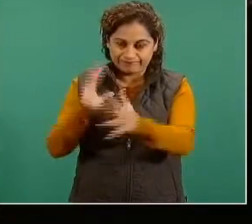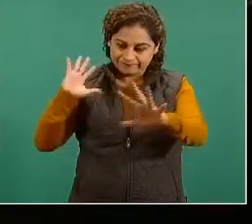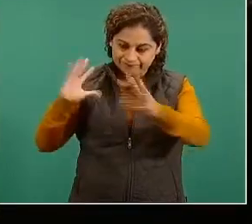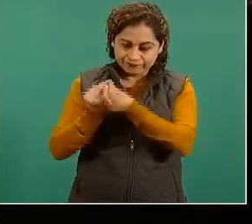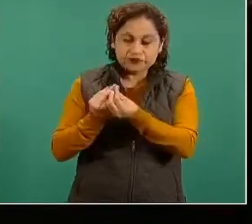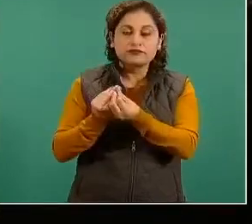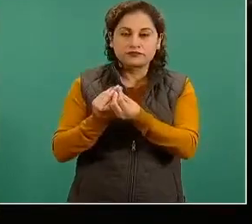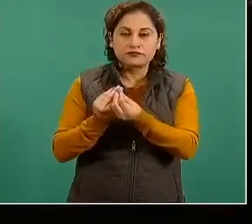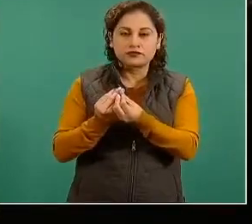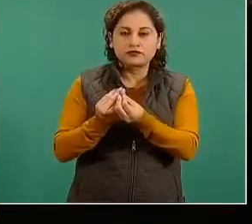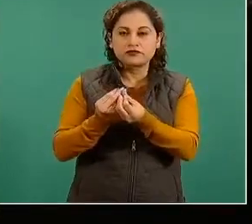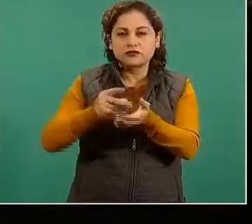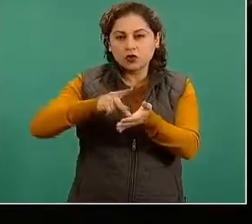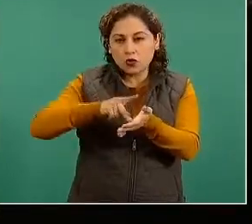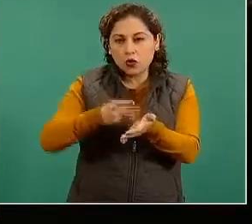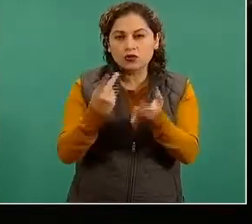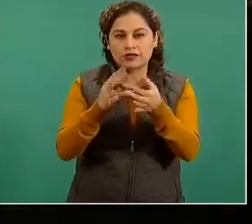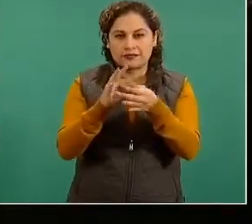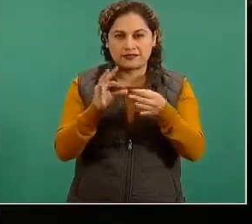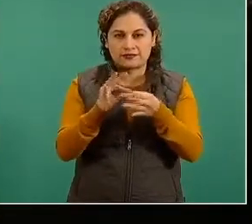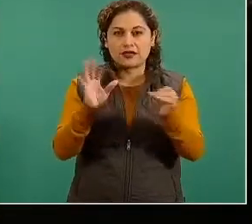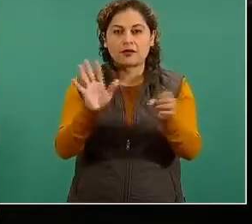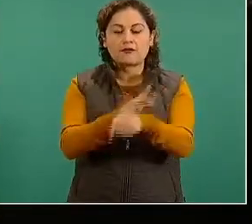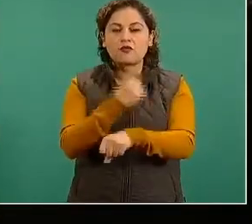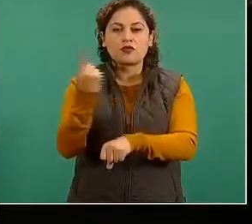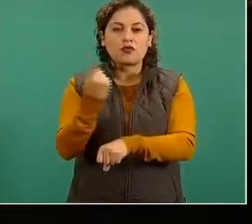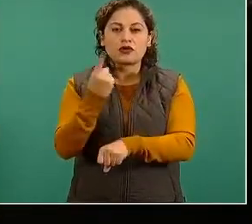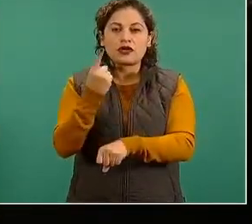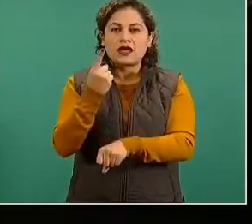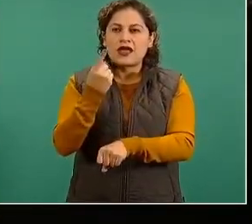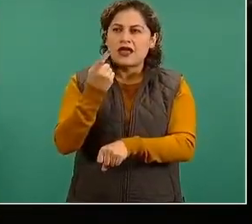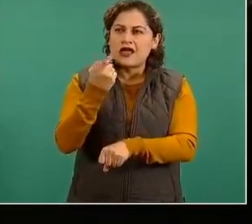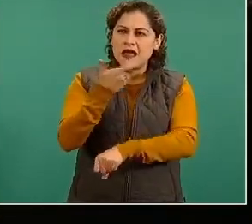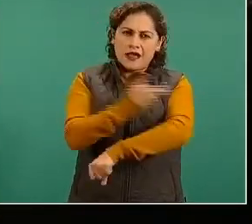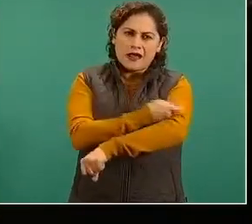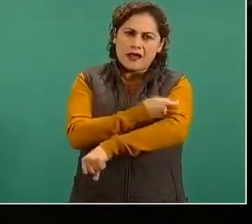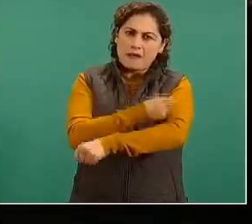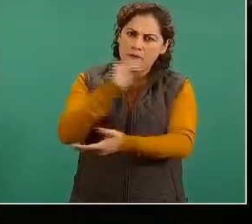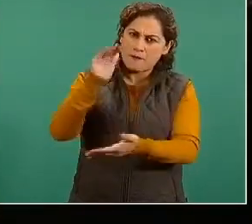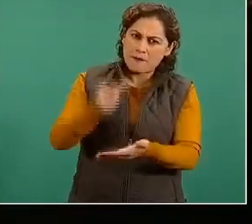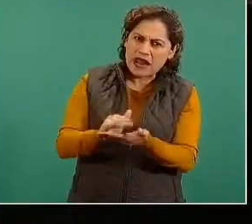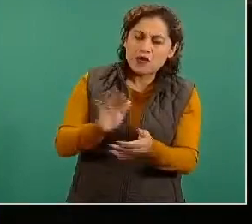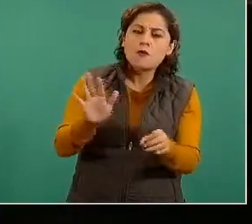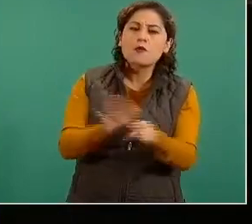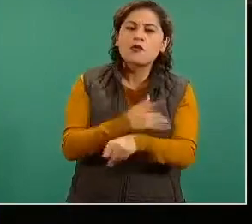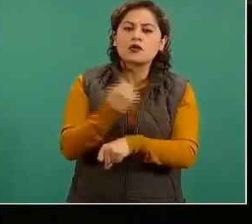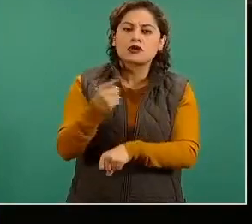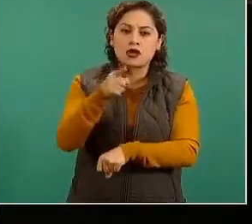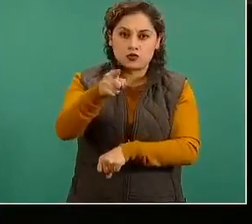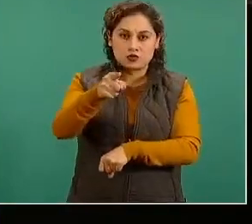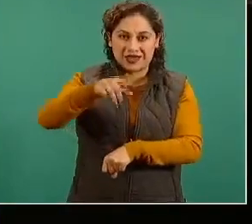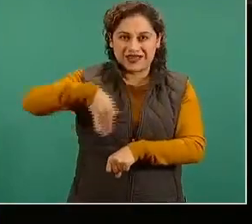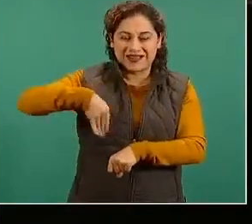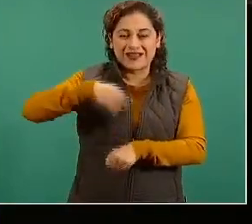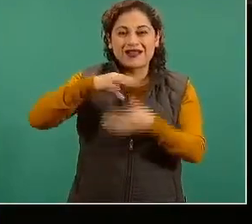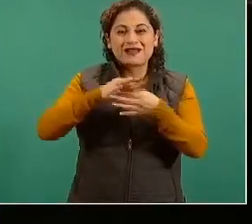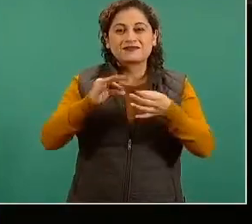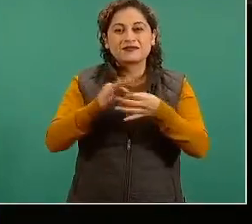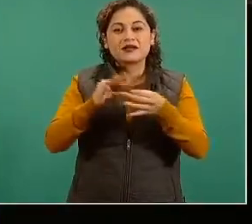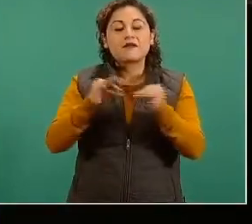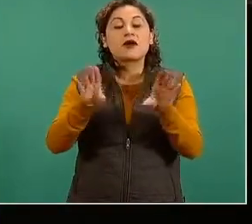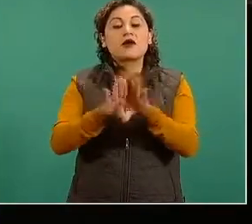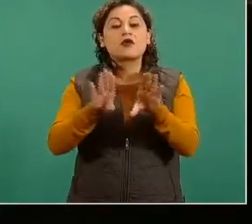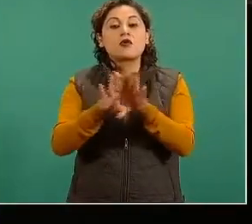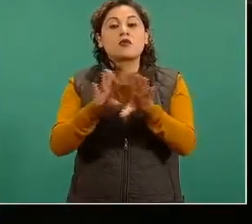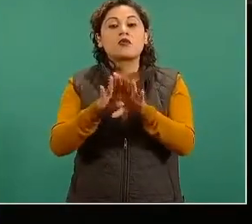nos podía explicar de nuevo por qué fueron menos esta parte que usted mencionaba de buscar a personal de hospitales